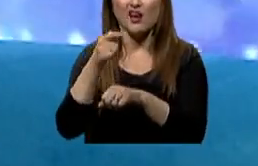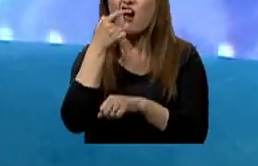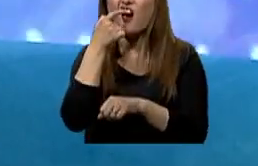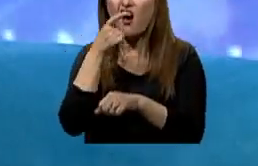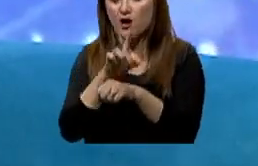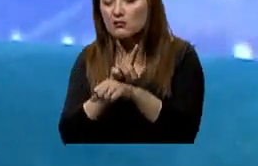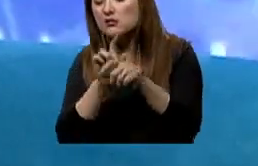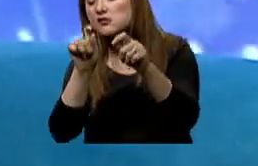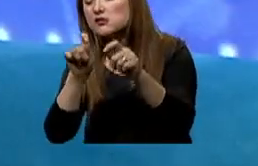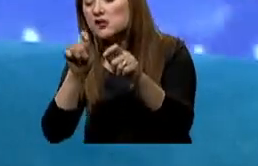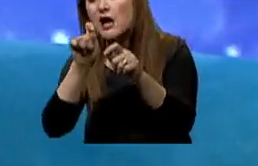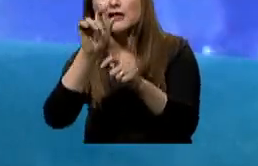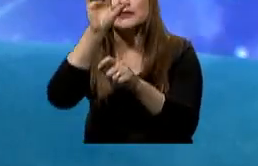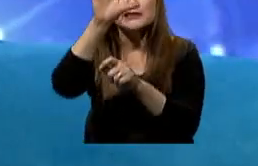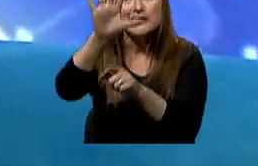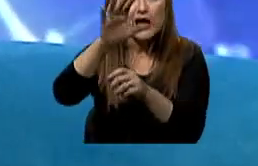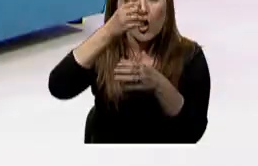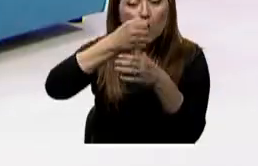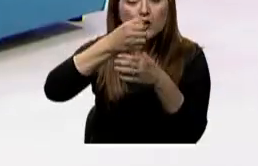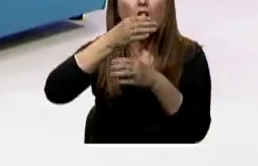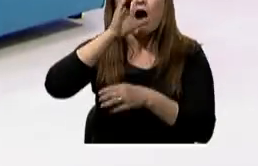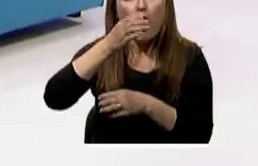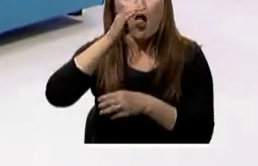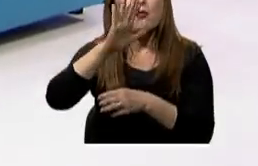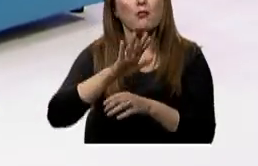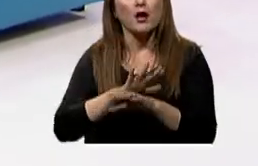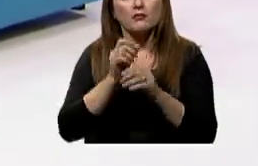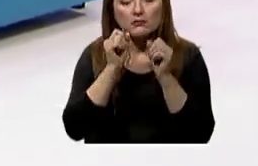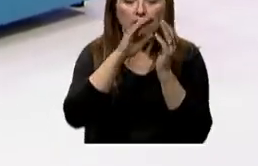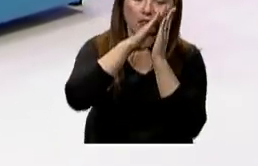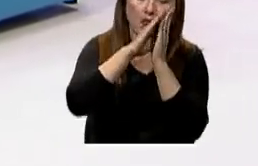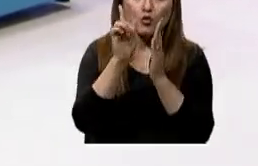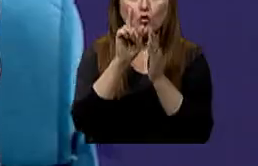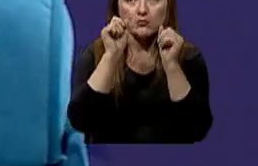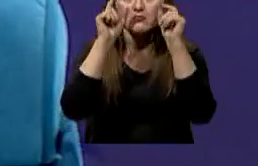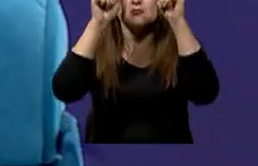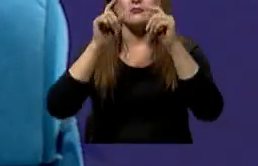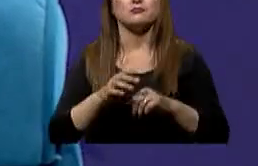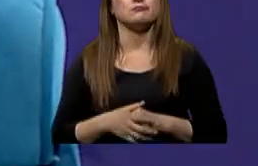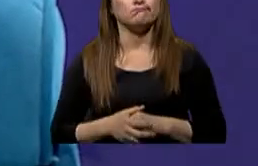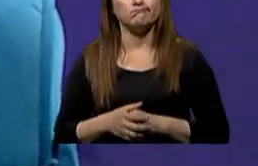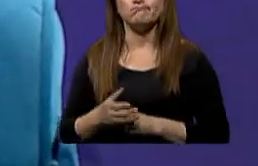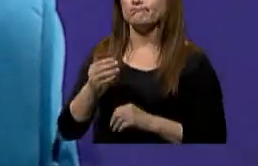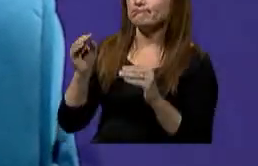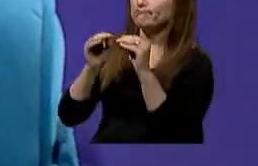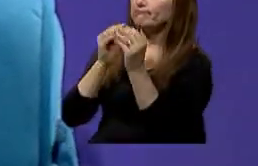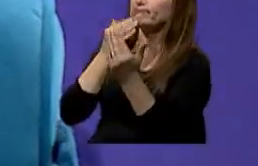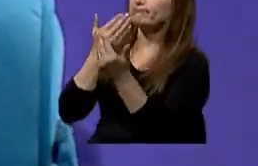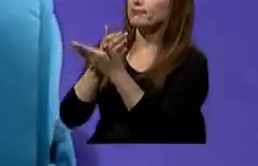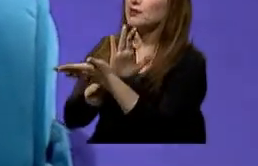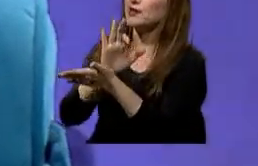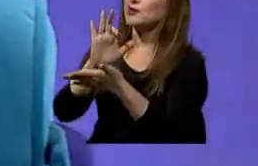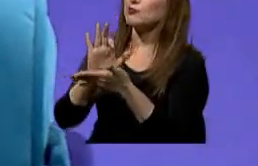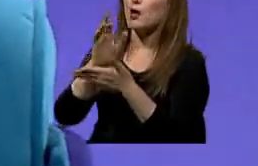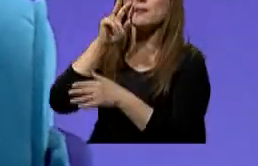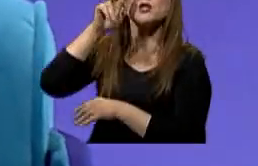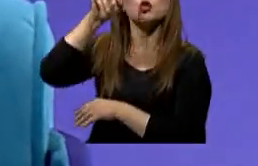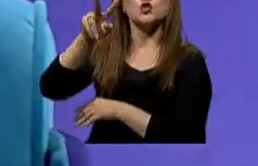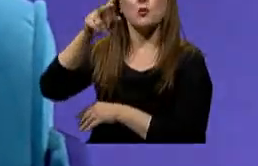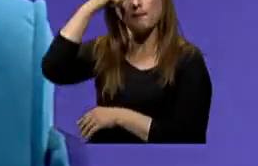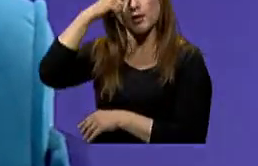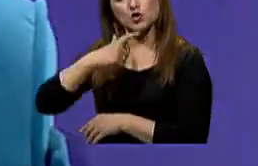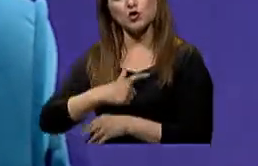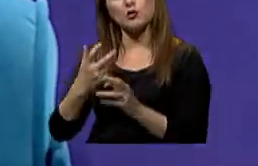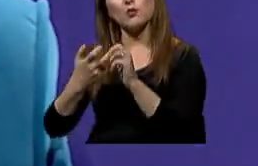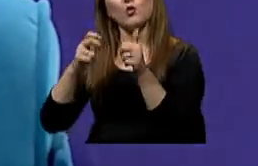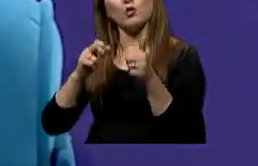activo y no quedarme dormido en mi sitio de trabajo. Perfecto. Bueno, muchísimas gracias, Edgar. Vean ustedes, hemos tenido la perspectiva desde la visión del paciente,